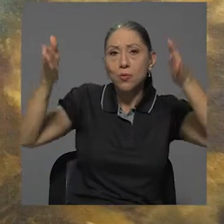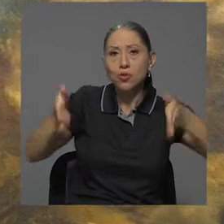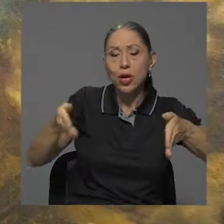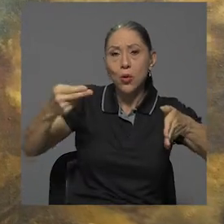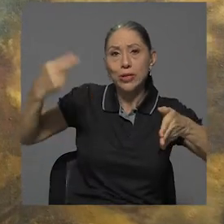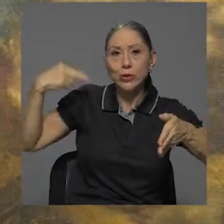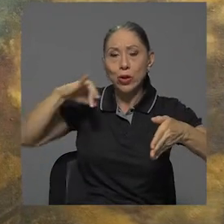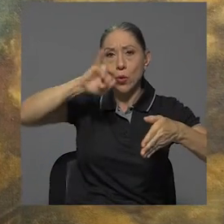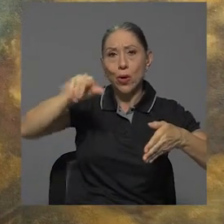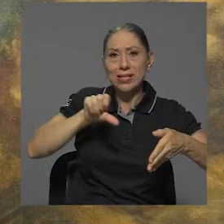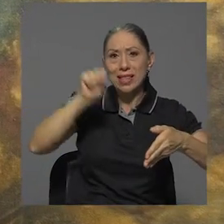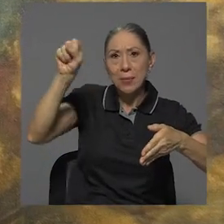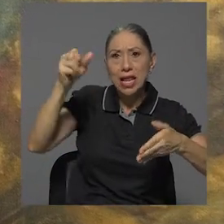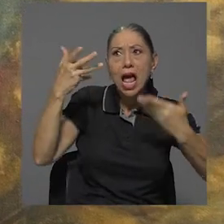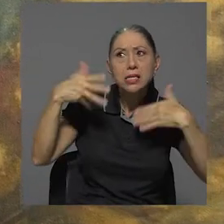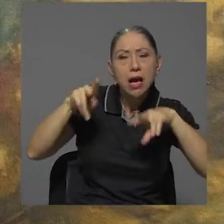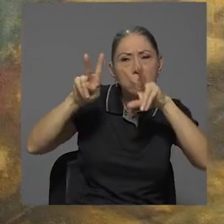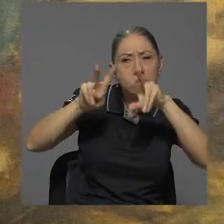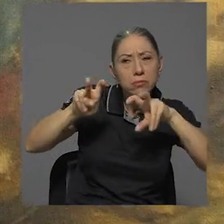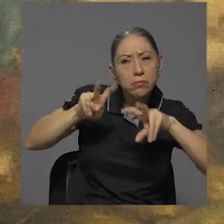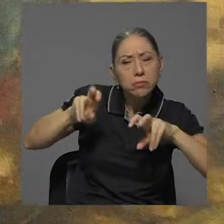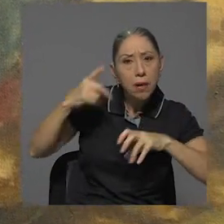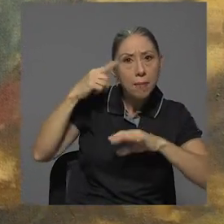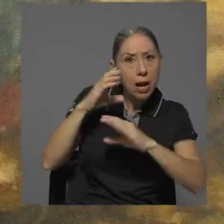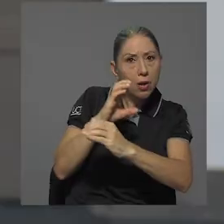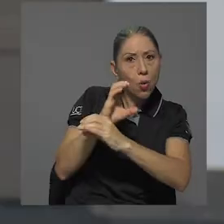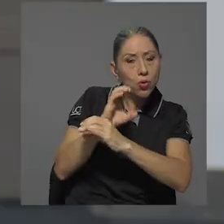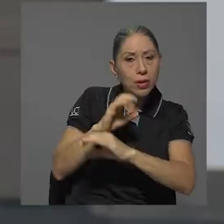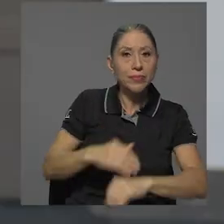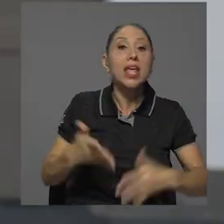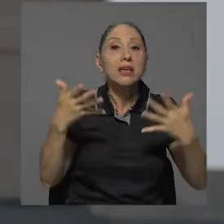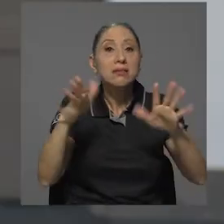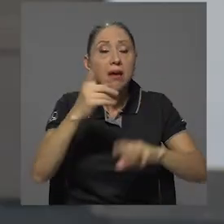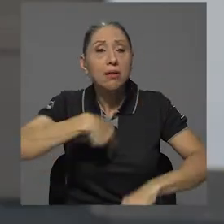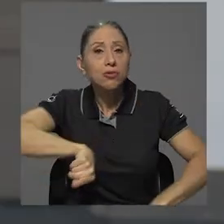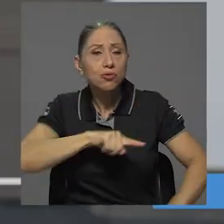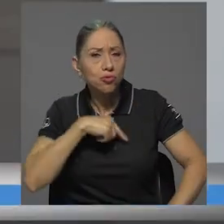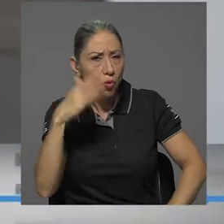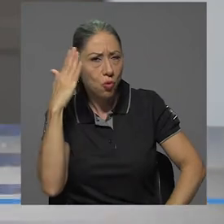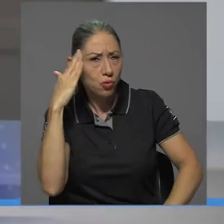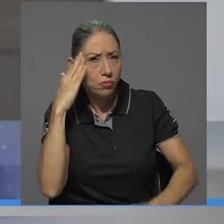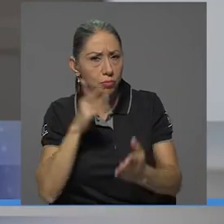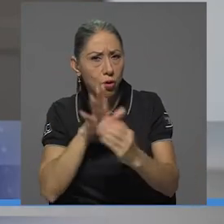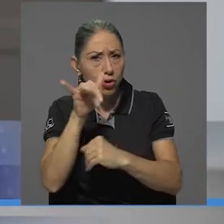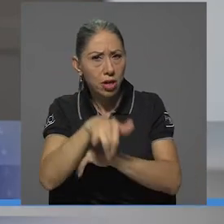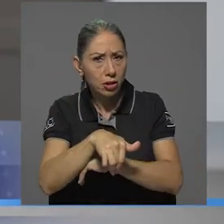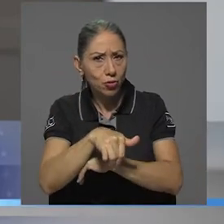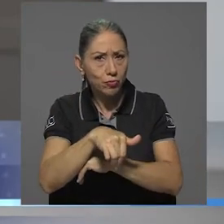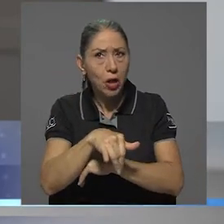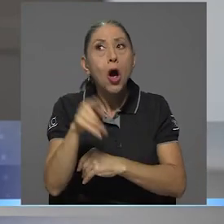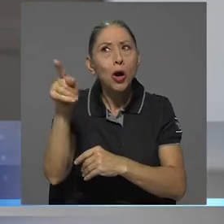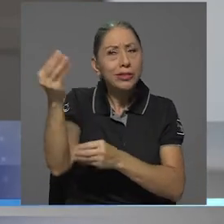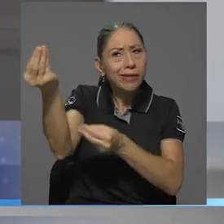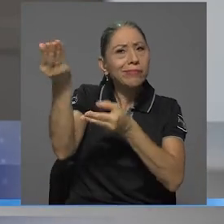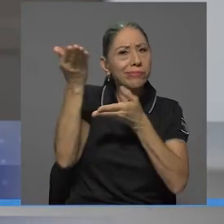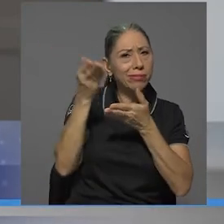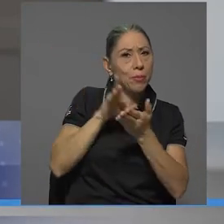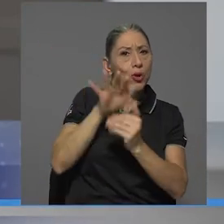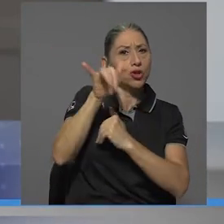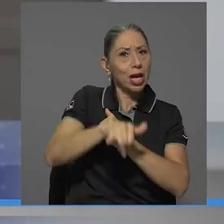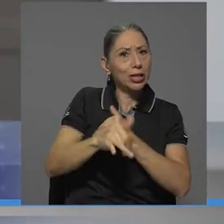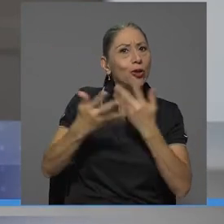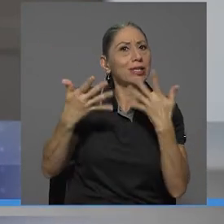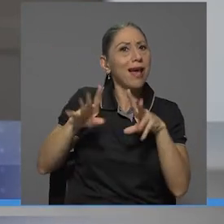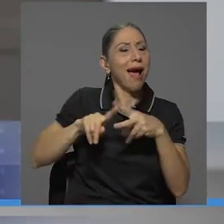sometido a diversos análisis para su conservación. Ya conocíamos del proyecto, o se nos expuso más bien sobre el proyecto que ya había